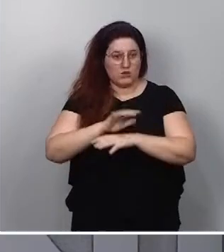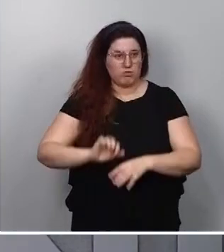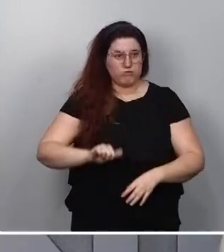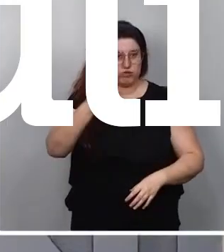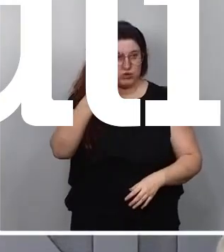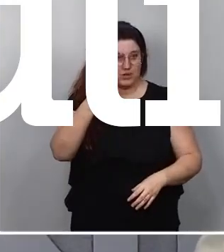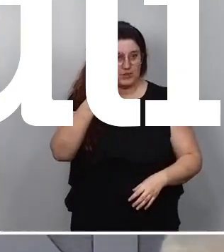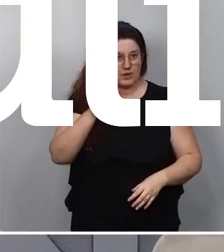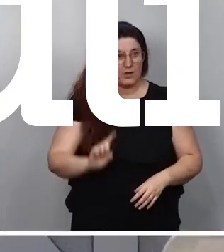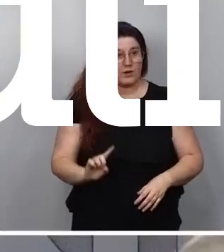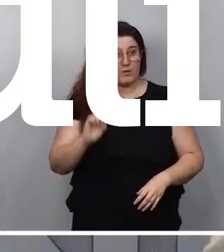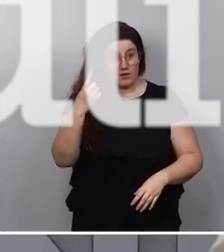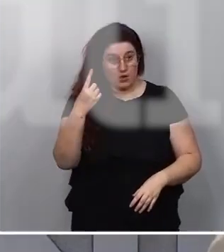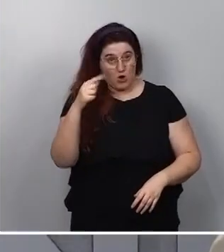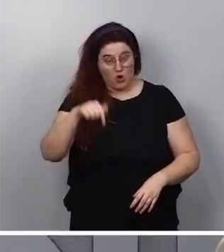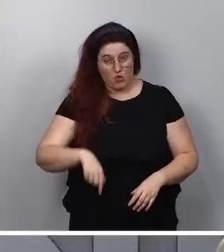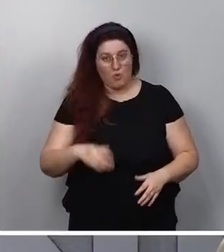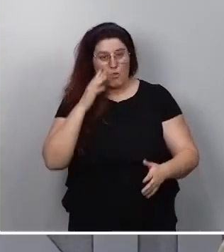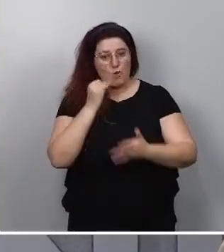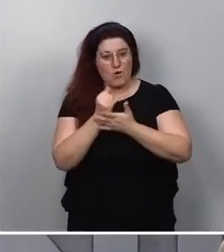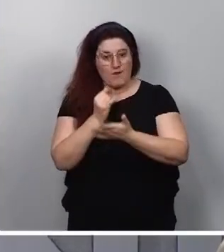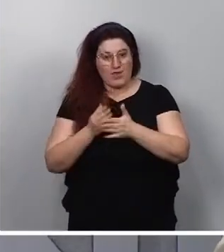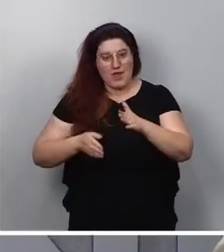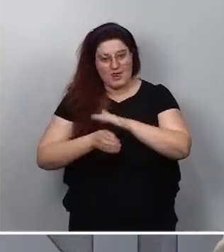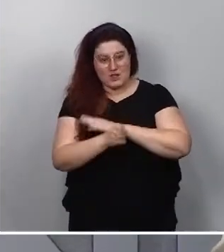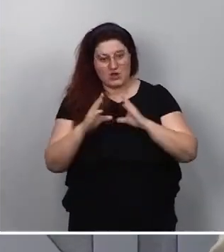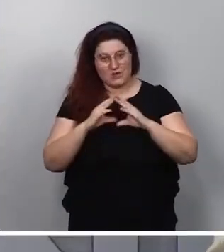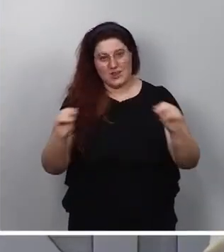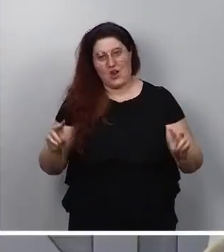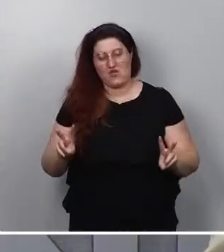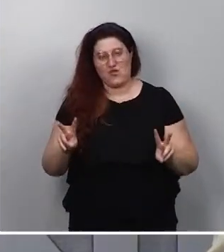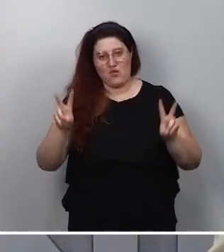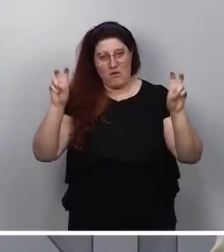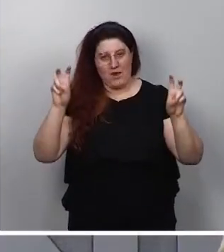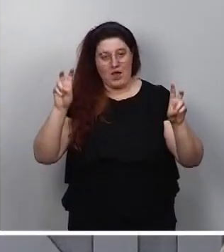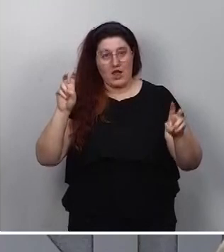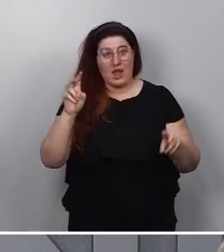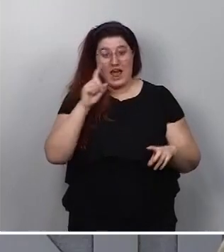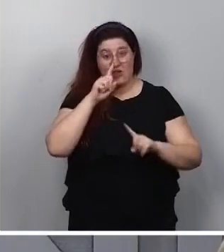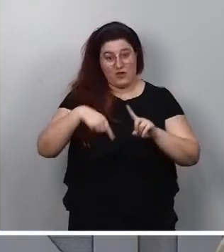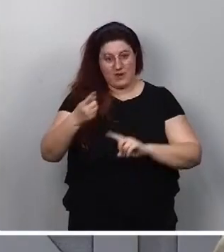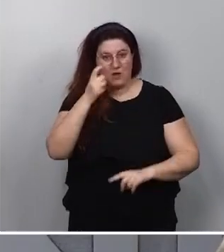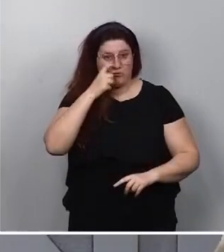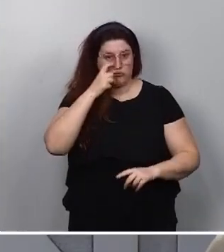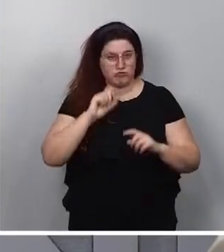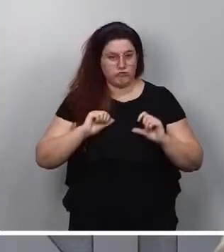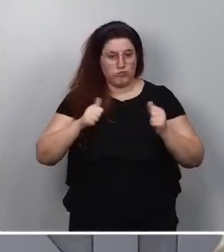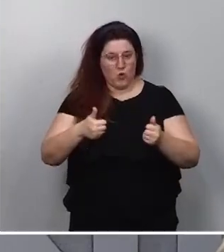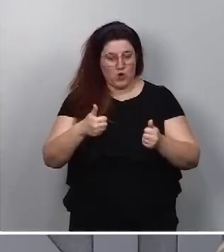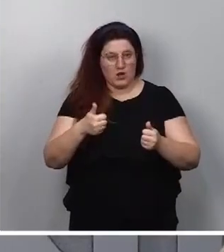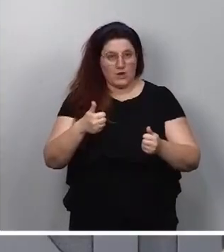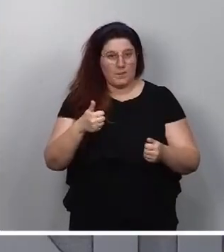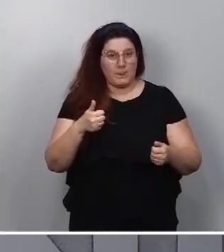En primer lugar, hoy aprobamos esa nova prueba de acceso a la universidad que entrará en vigor en junio del año que viene y que cuenta además